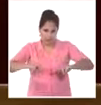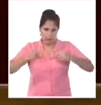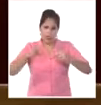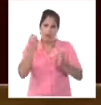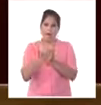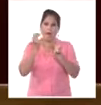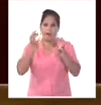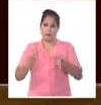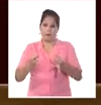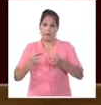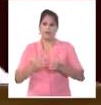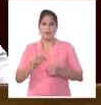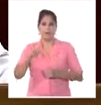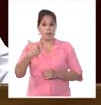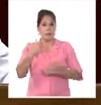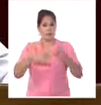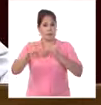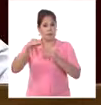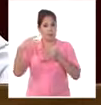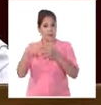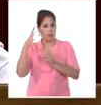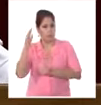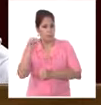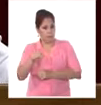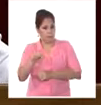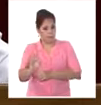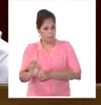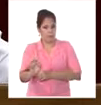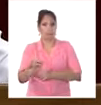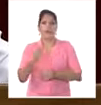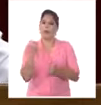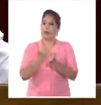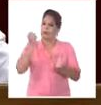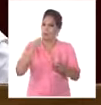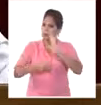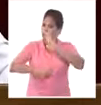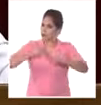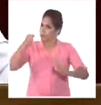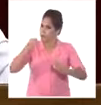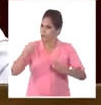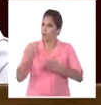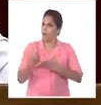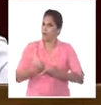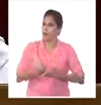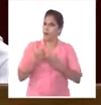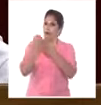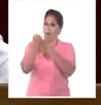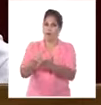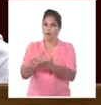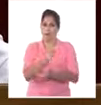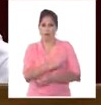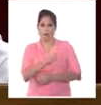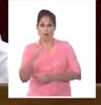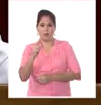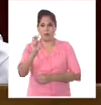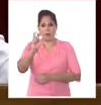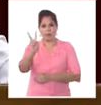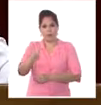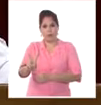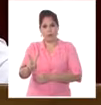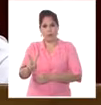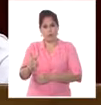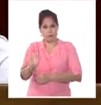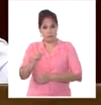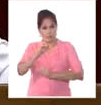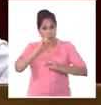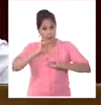de Relaciones Exteriores de nuestro país. Ratificamos nuestro permanente respaldo a la revolución bolivariana y chavista de